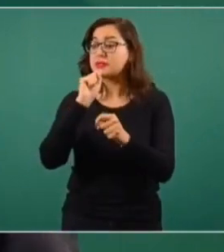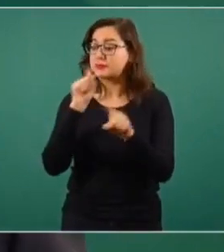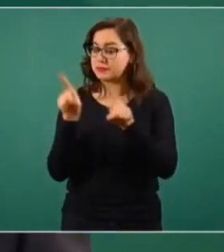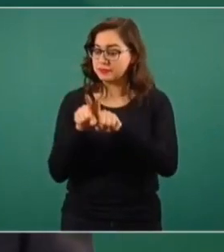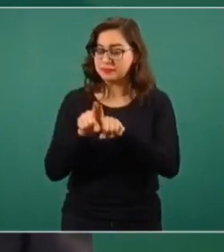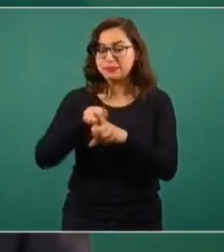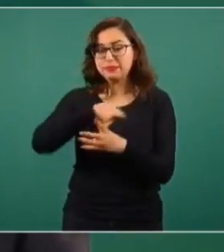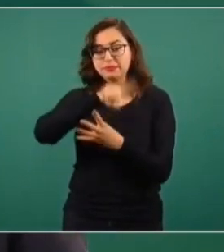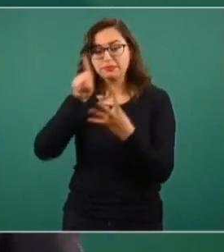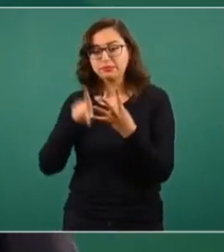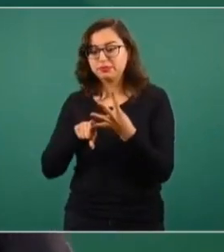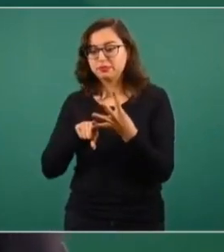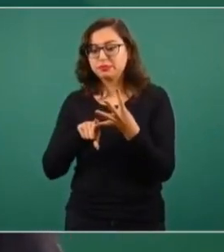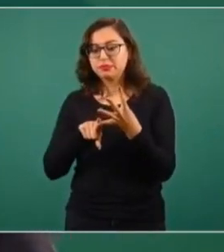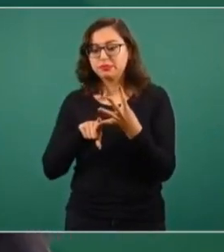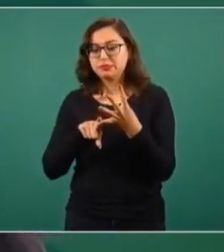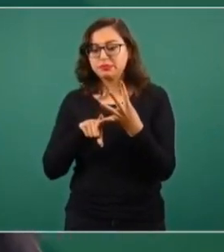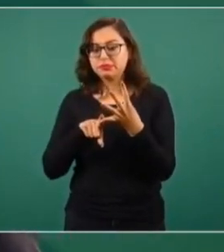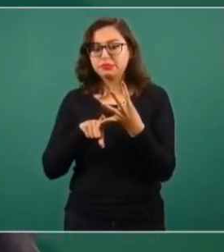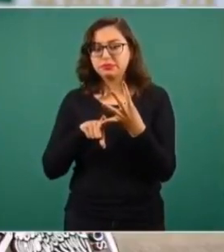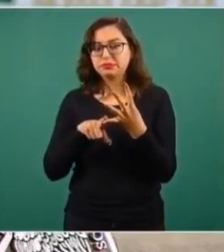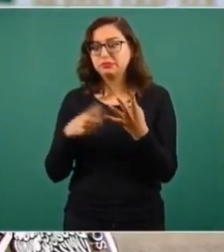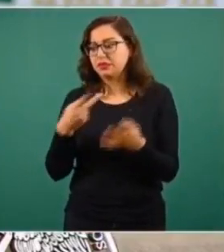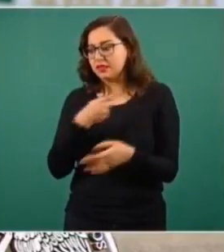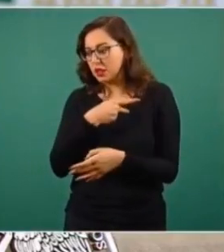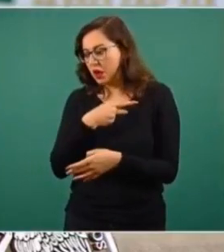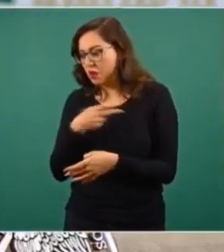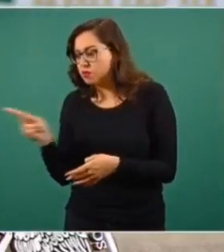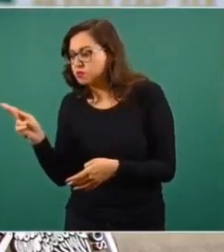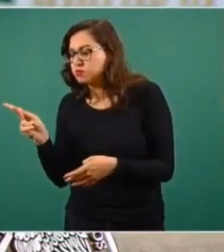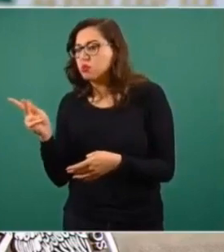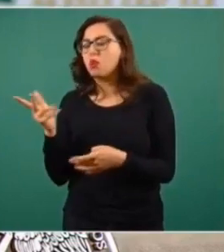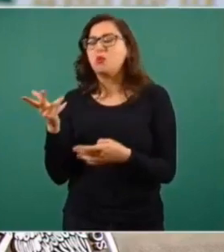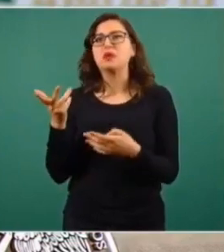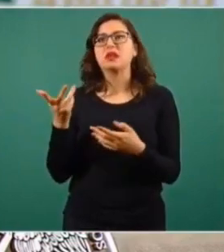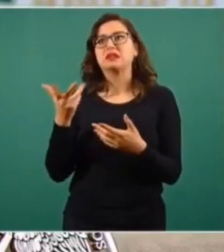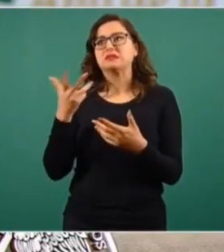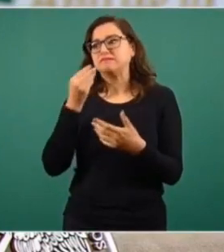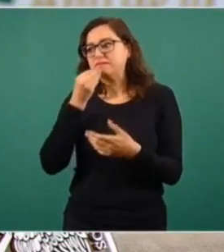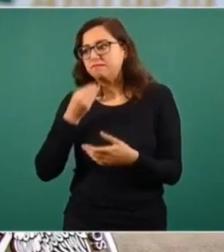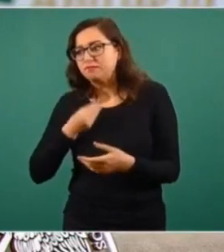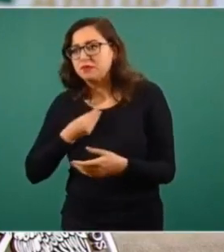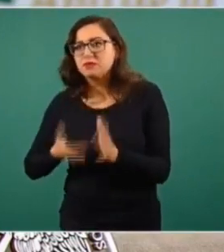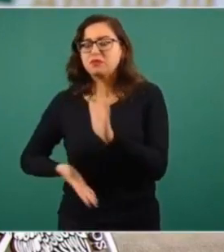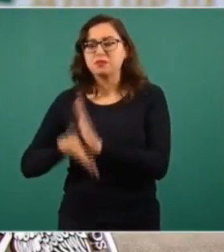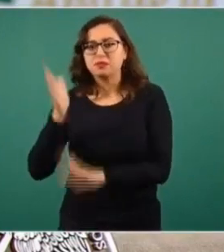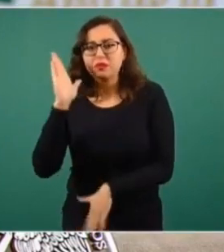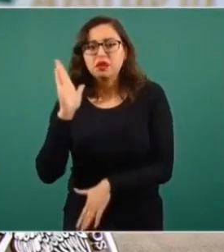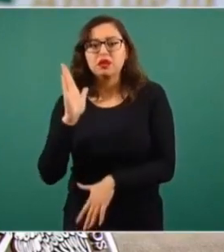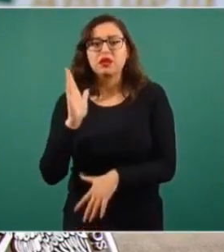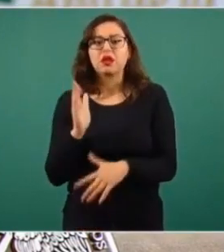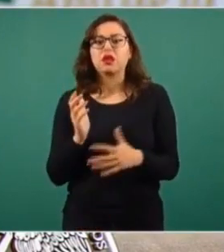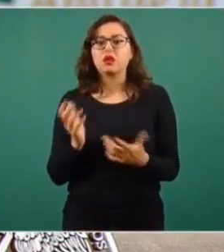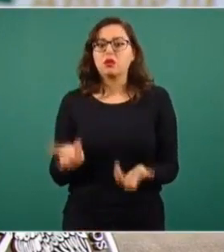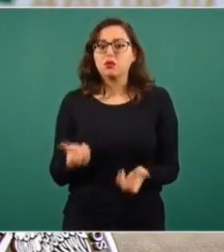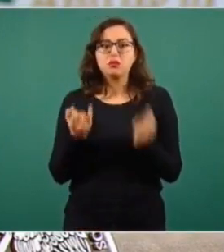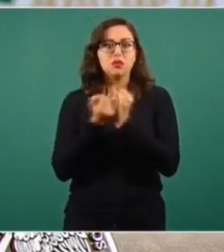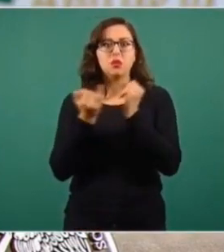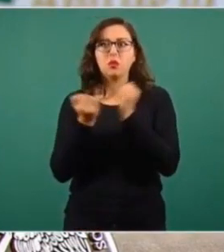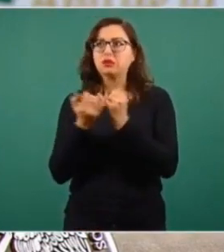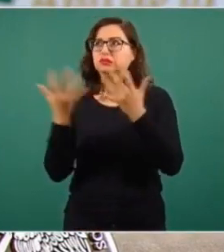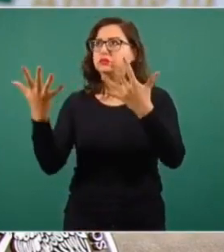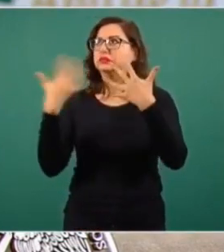desplazamientos derivados de la marginación y la pobreza o desplazamientos también derivados de los fenómenos de cambio climático.